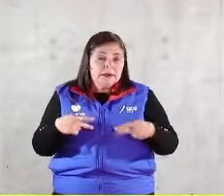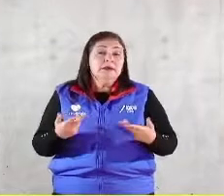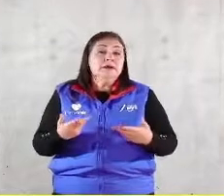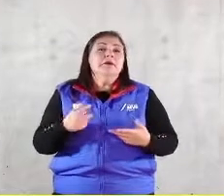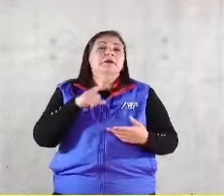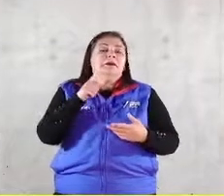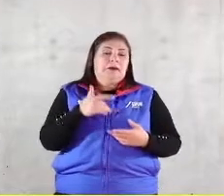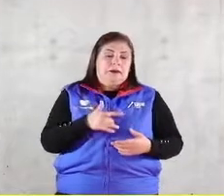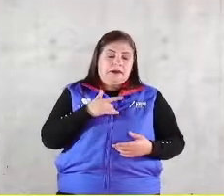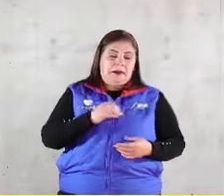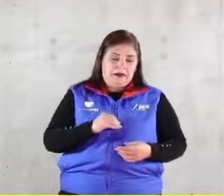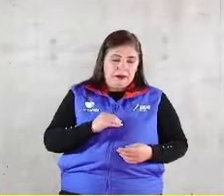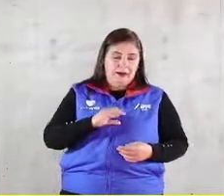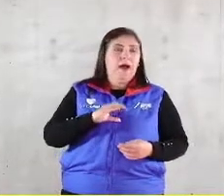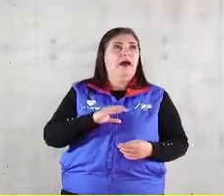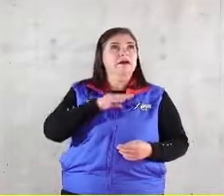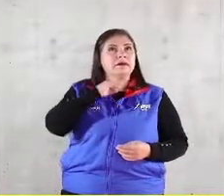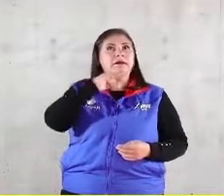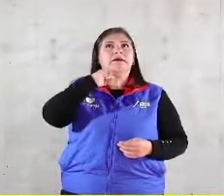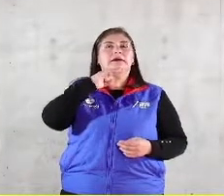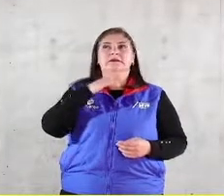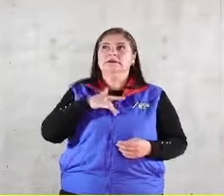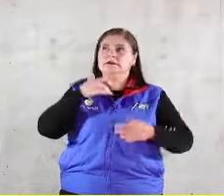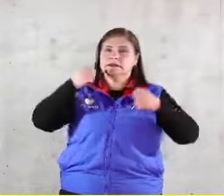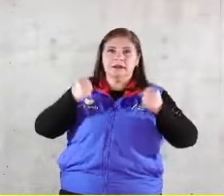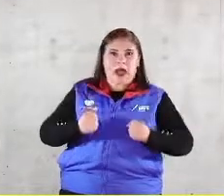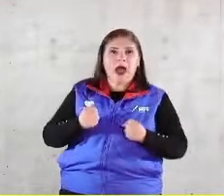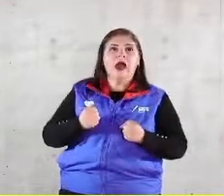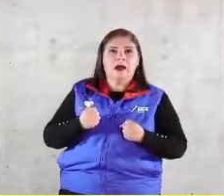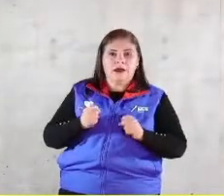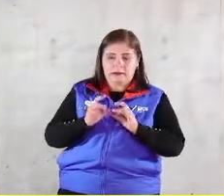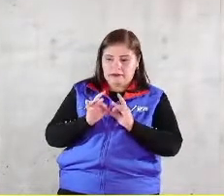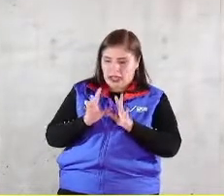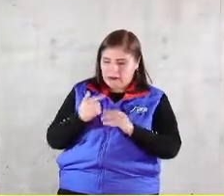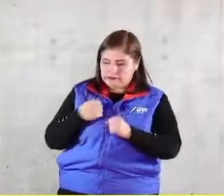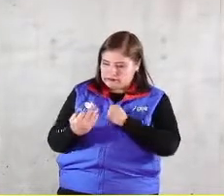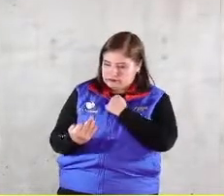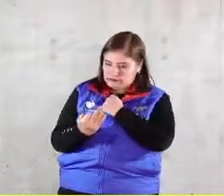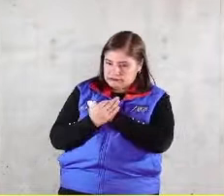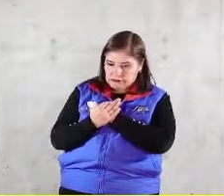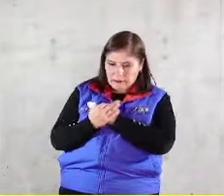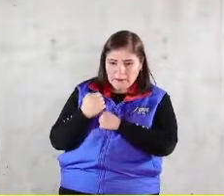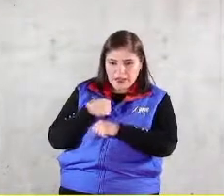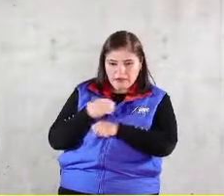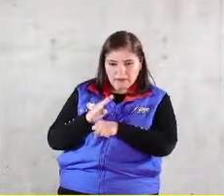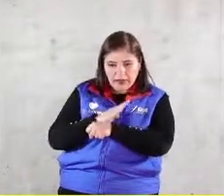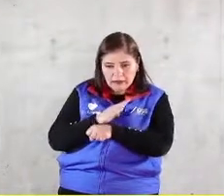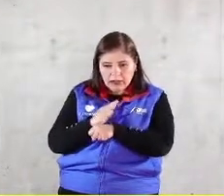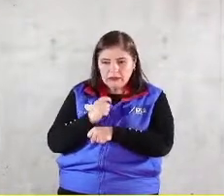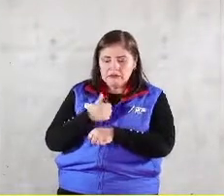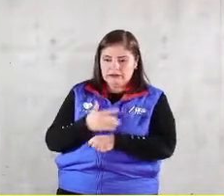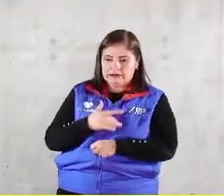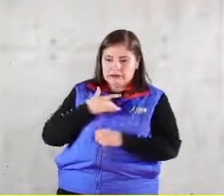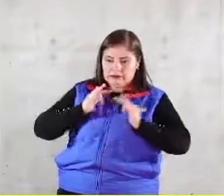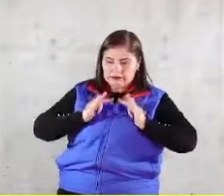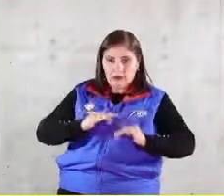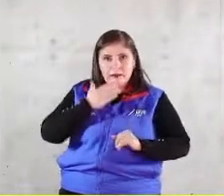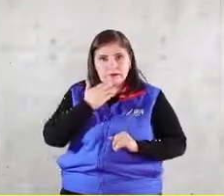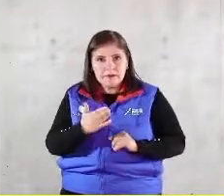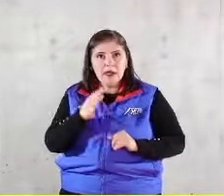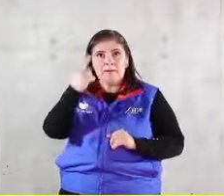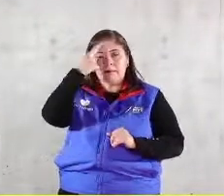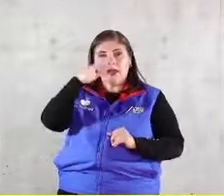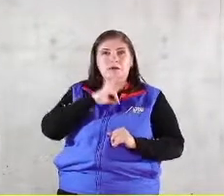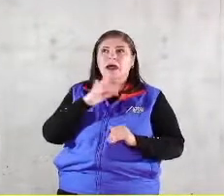actualiza la dignidad de la persona porque puede decir que va a resarcir su bienestar y el de su familia recuperando el